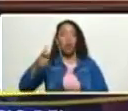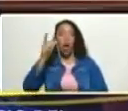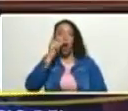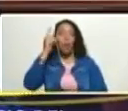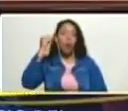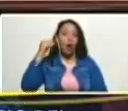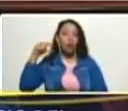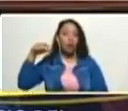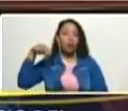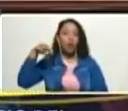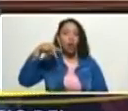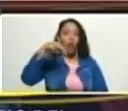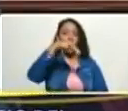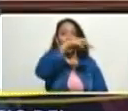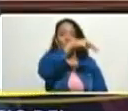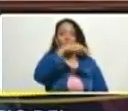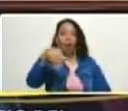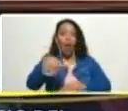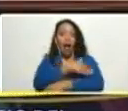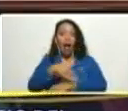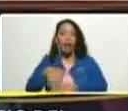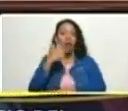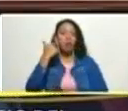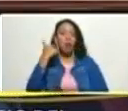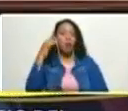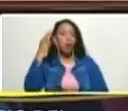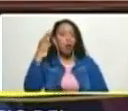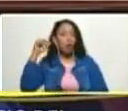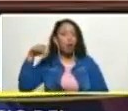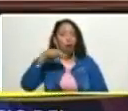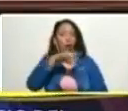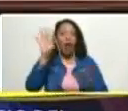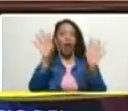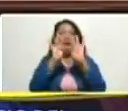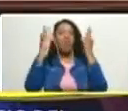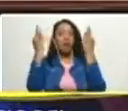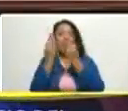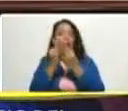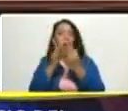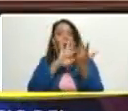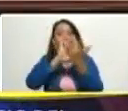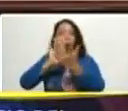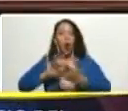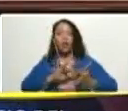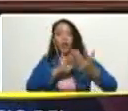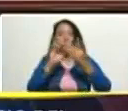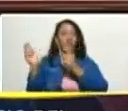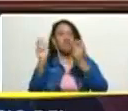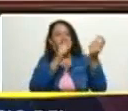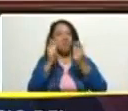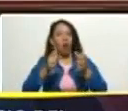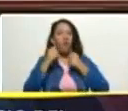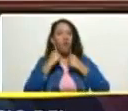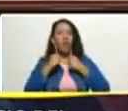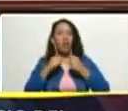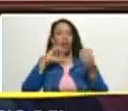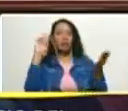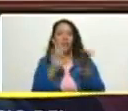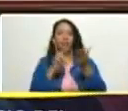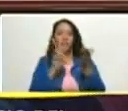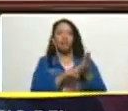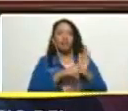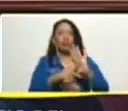del hombre de la calle de la mujer de a pie de la familia conectemos con los debates candentes y con las verdades